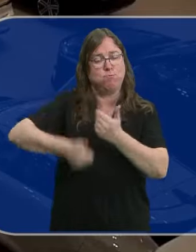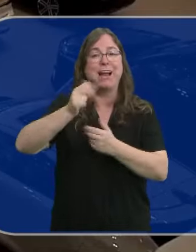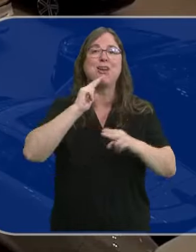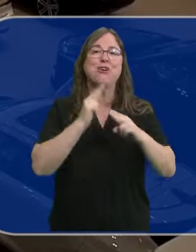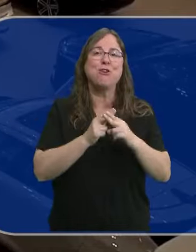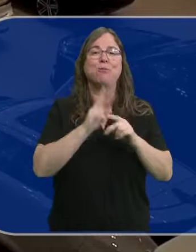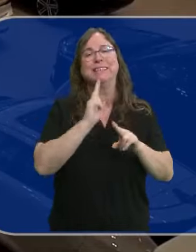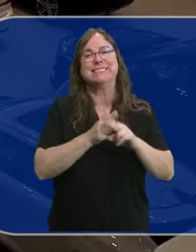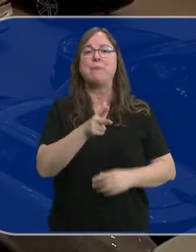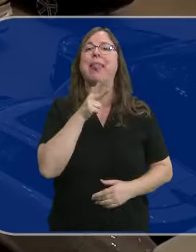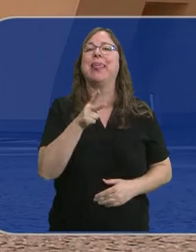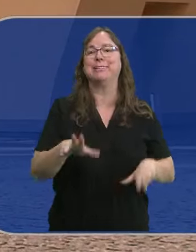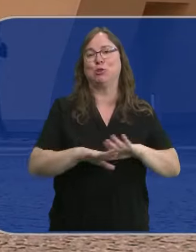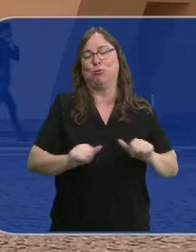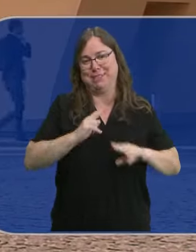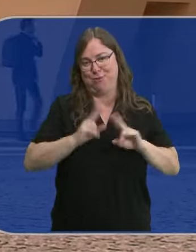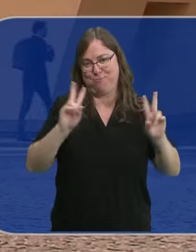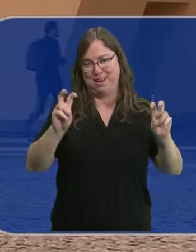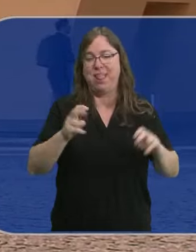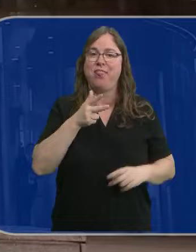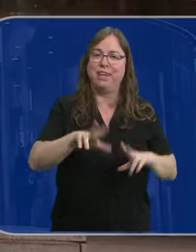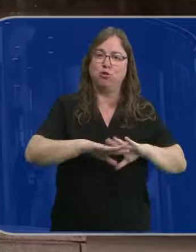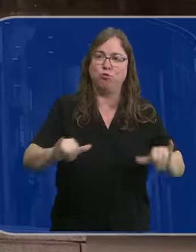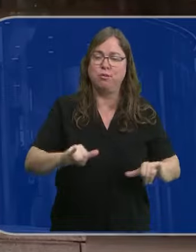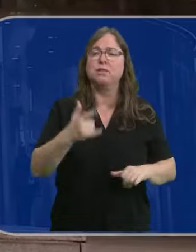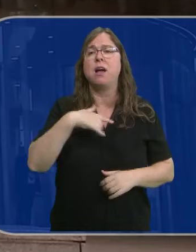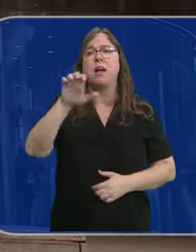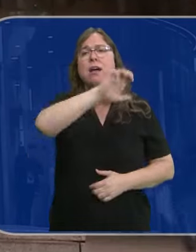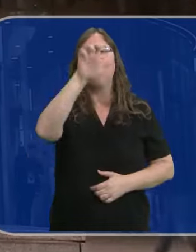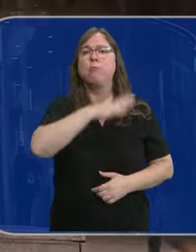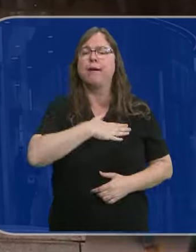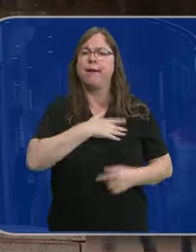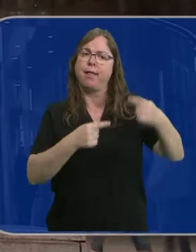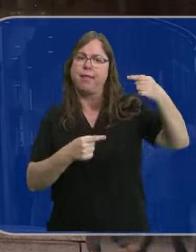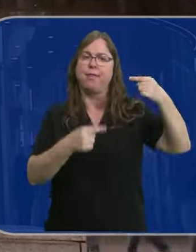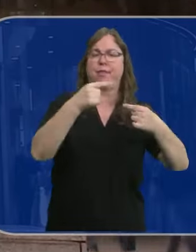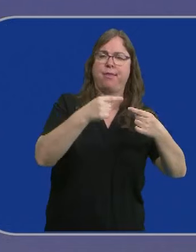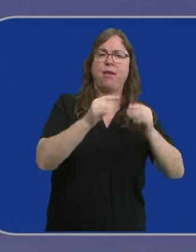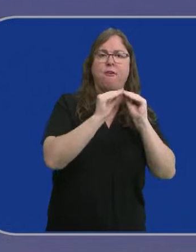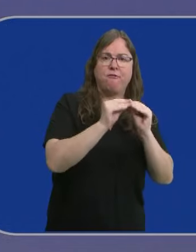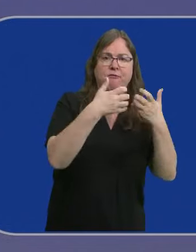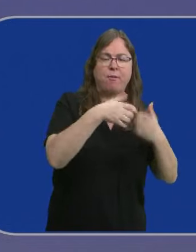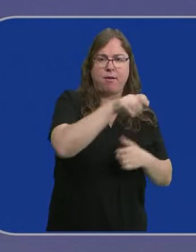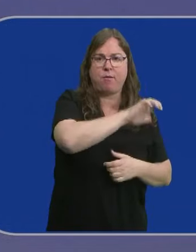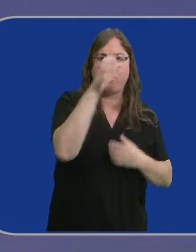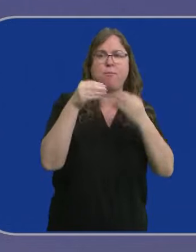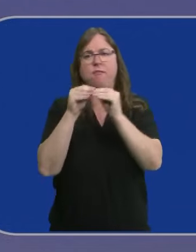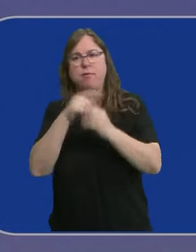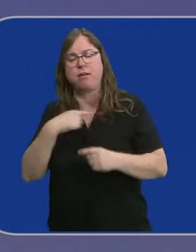oficialmente como derechos compensatorios, Europa busca recortar la distancia entre fabricantes europeos y asiáticos. Es